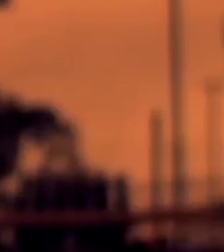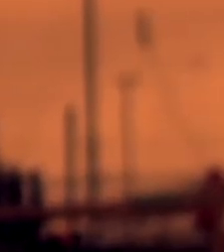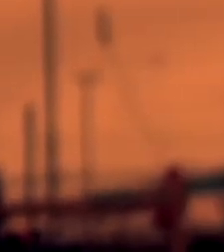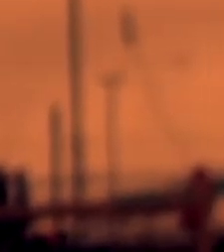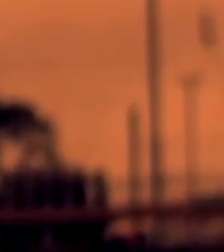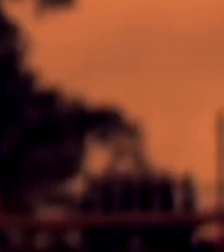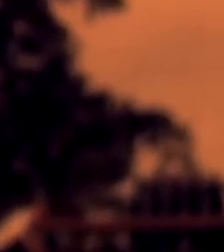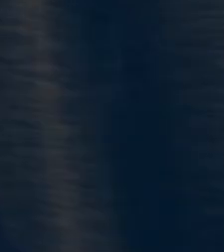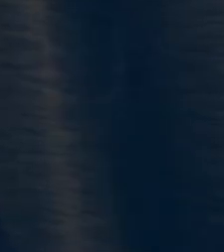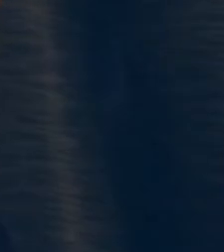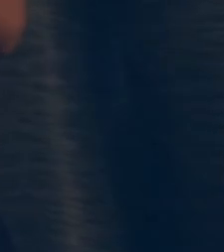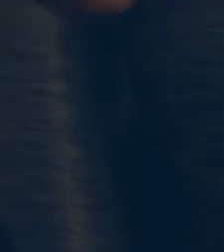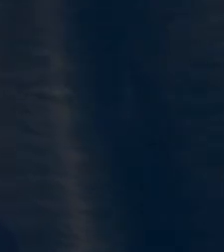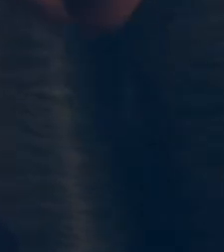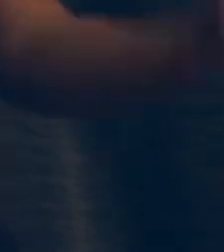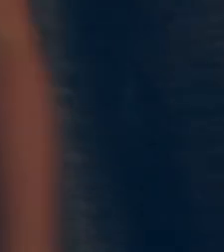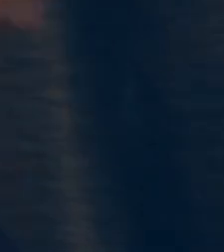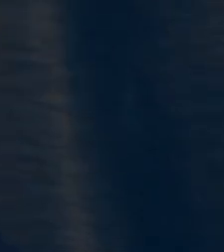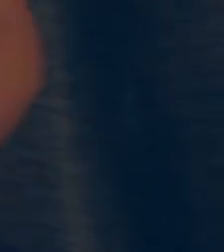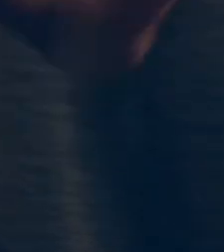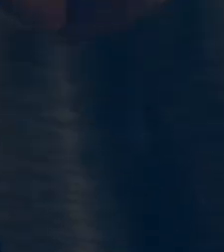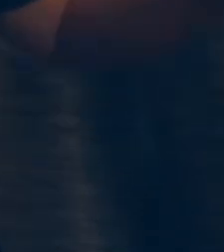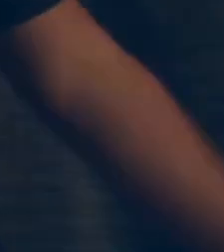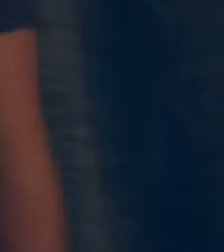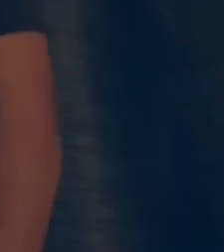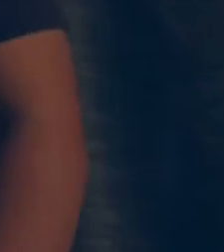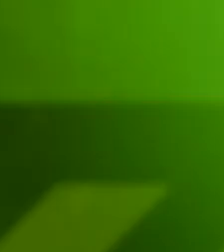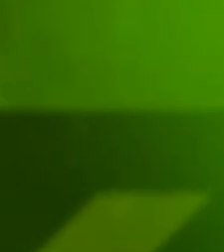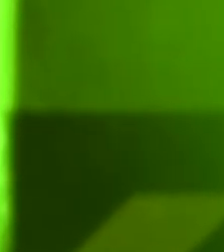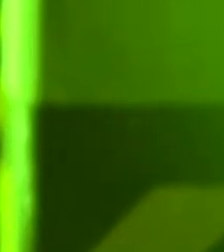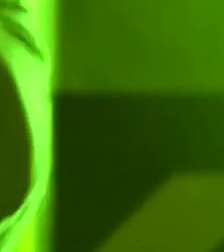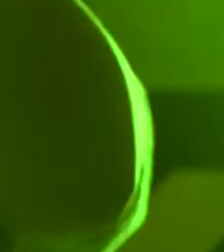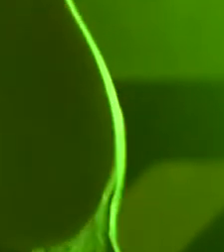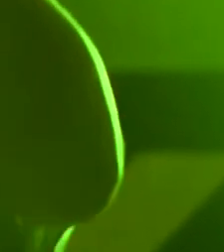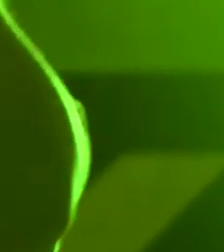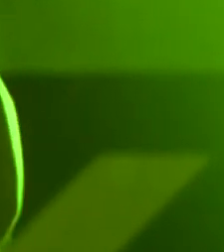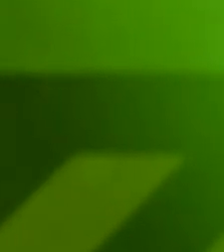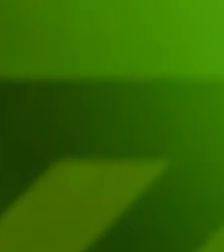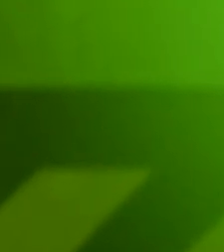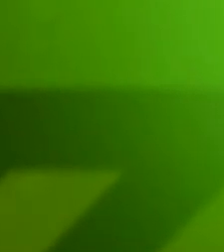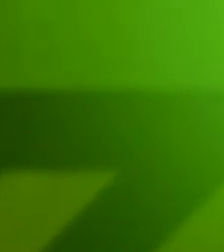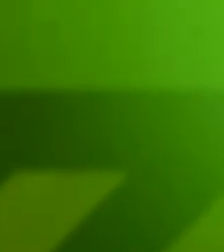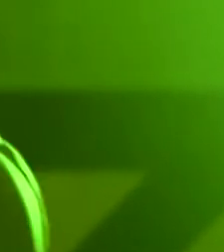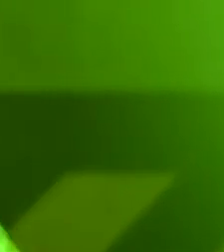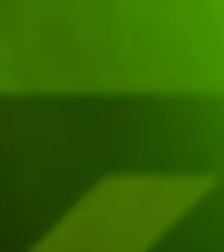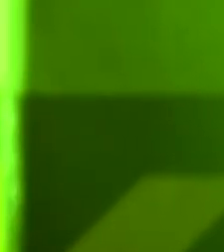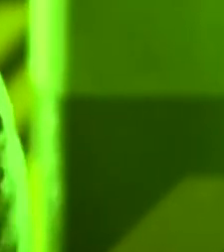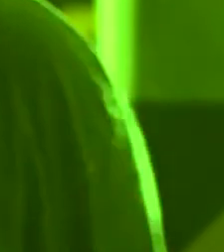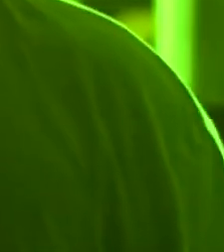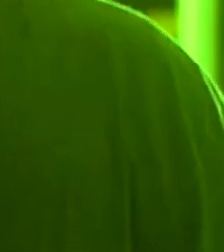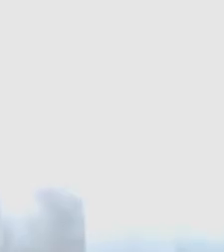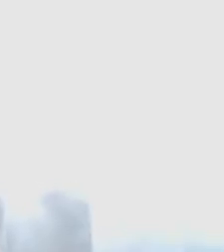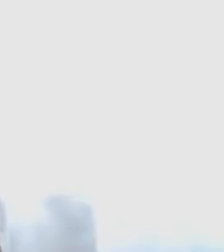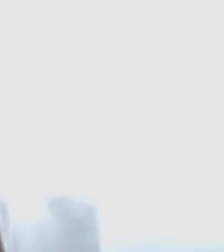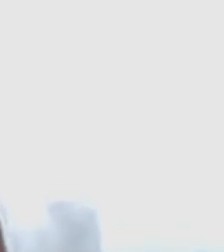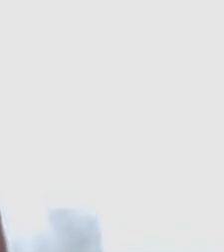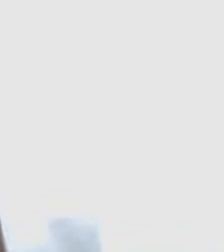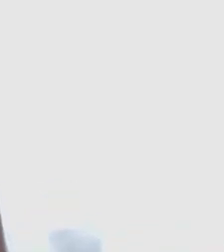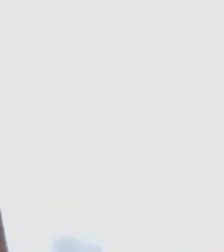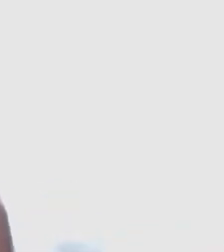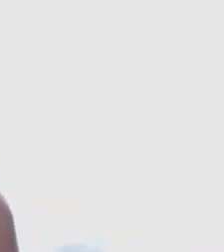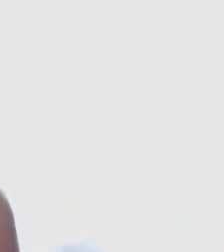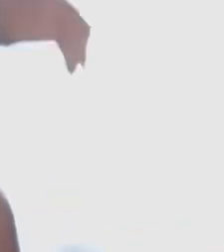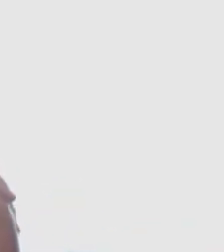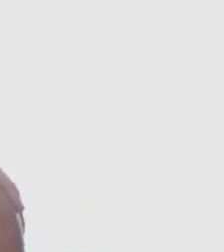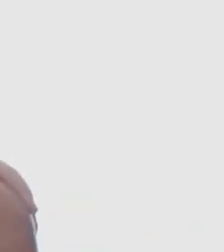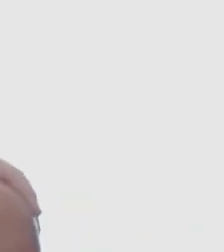abrazo para luego quedarán. Pero no todos, porque ya no todos estarán. Ya que amigos y familiares me tocó ver partir. Nos invadió